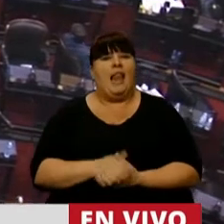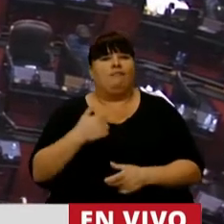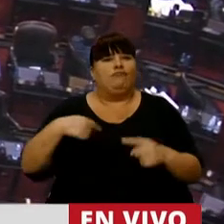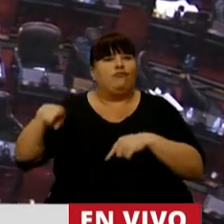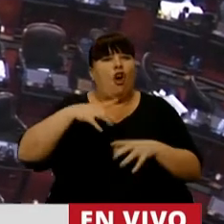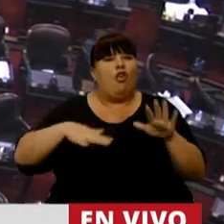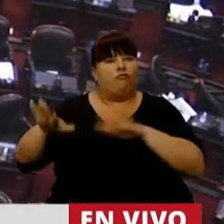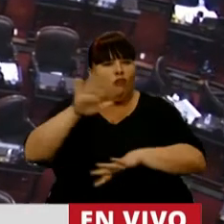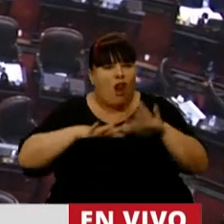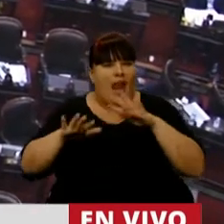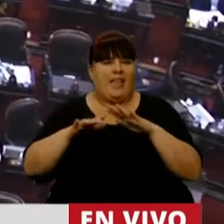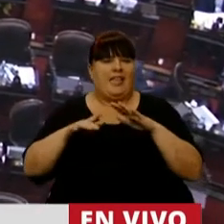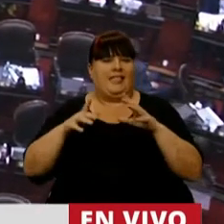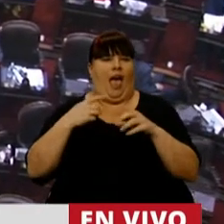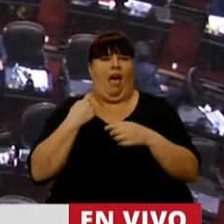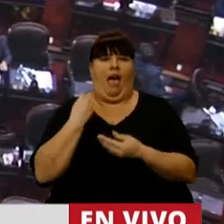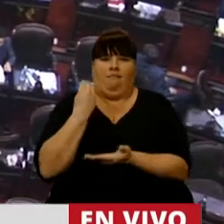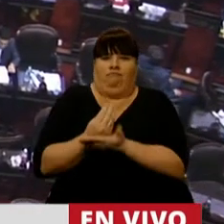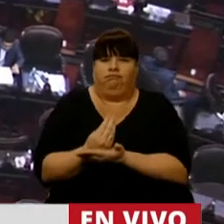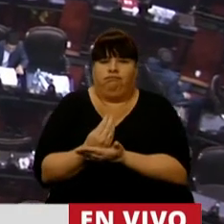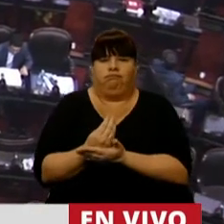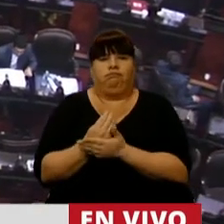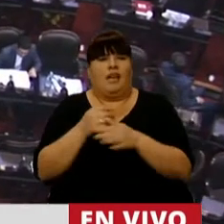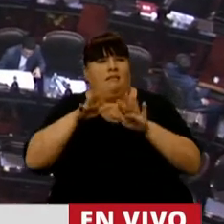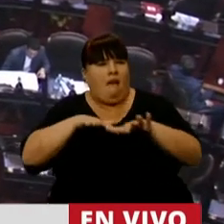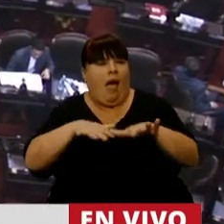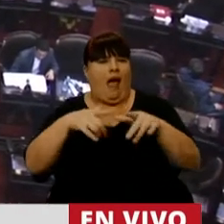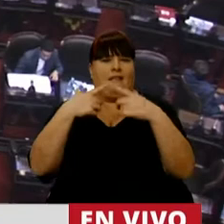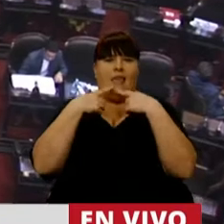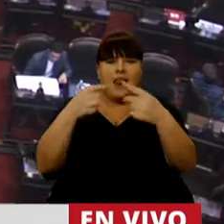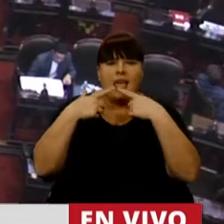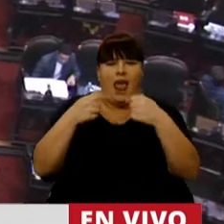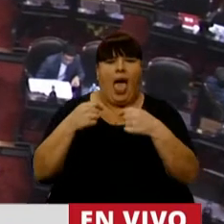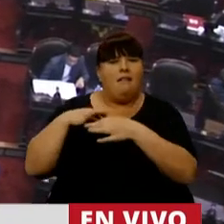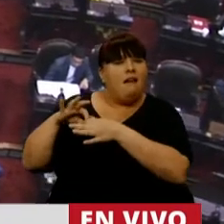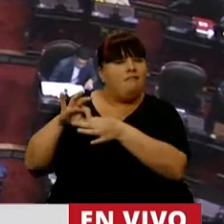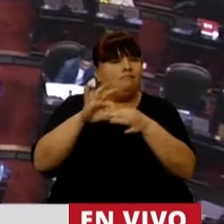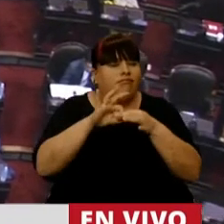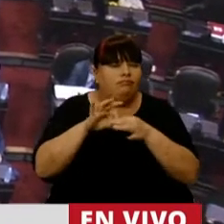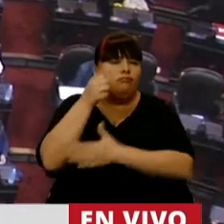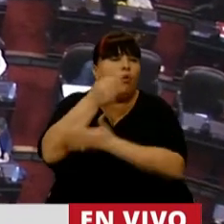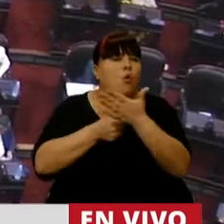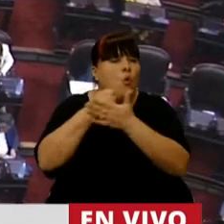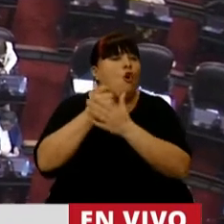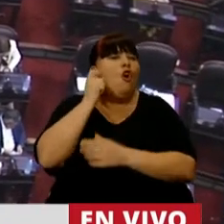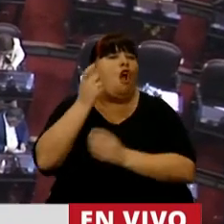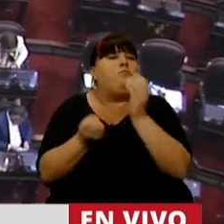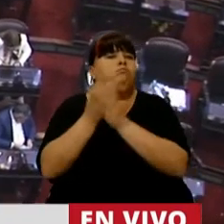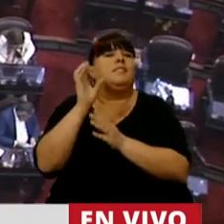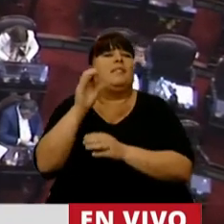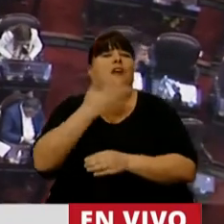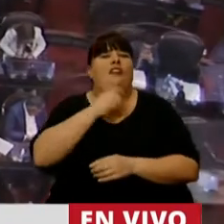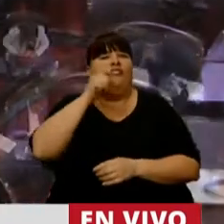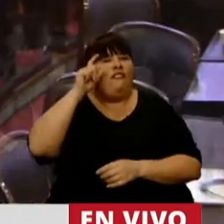organizamos, tomamos protagonismo, salimos a las calles, y con unidad y mucha lucha conformamos el frente de